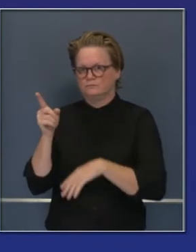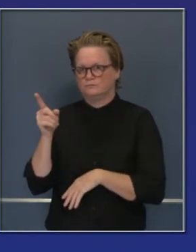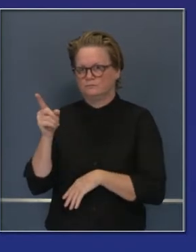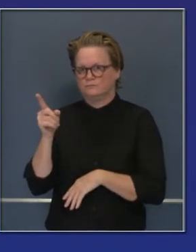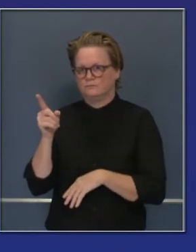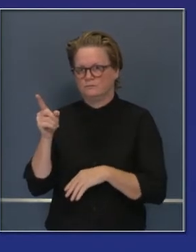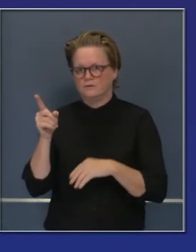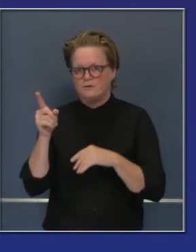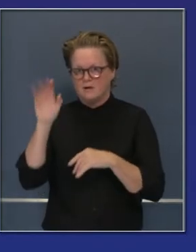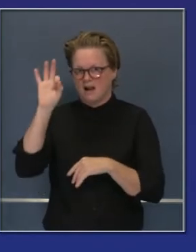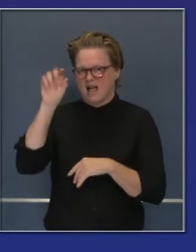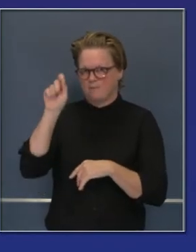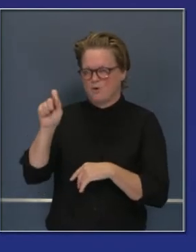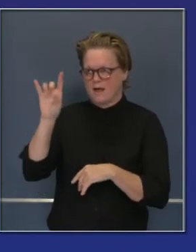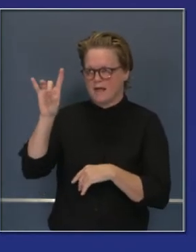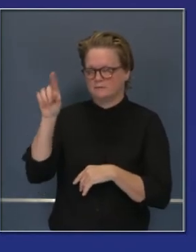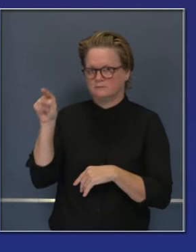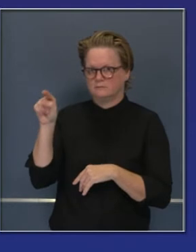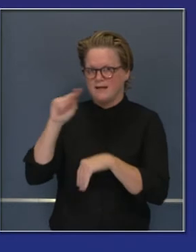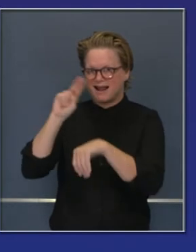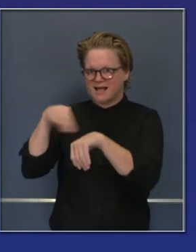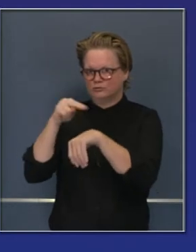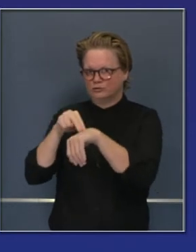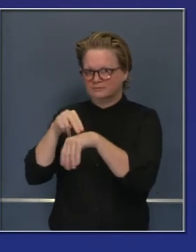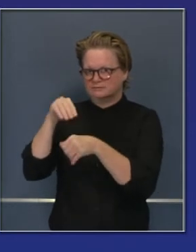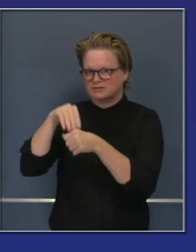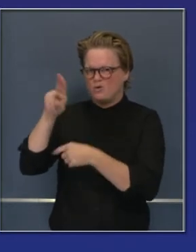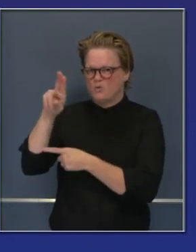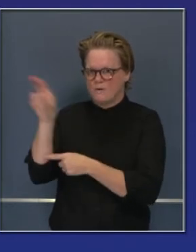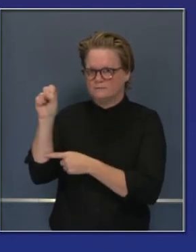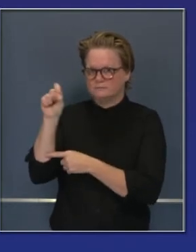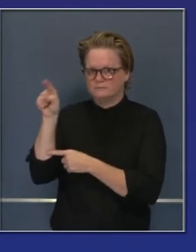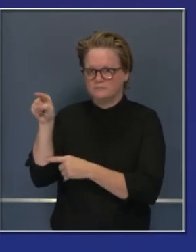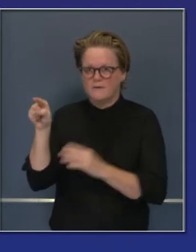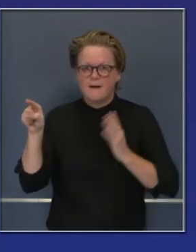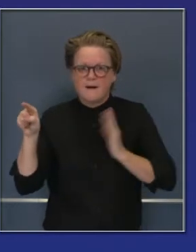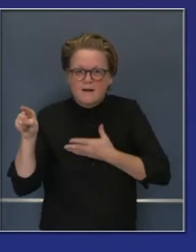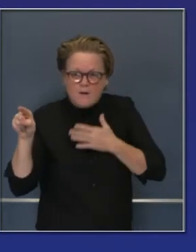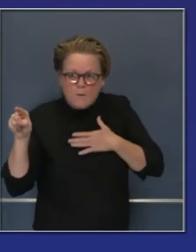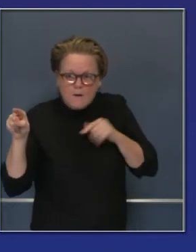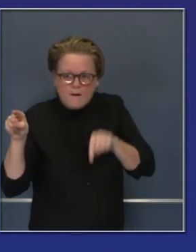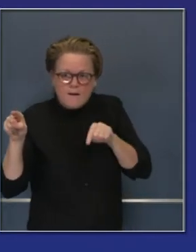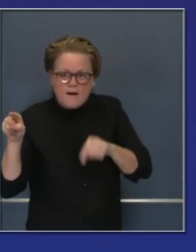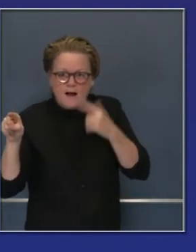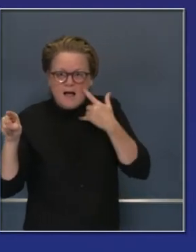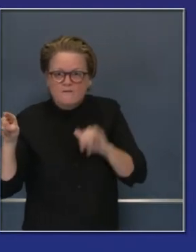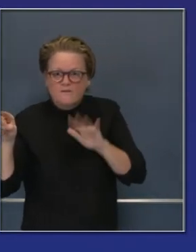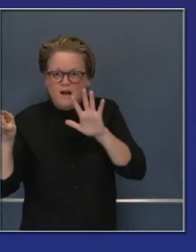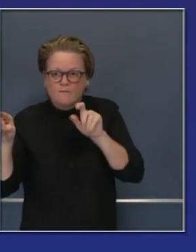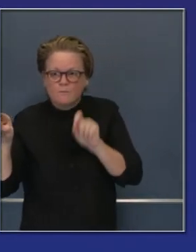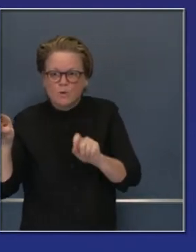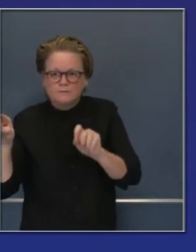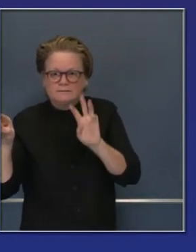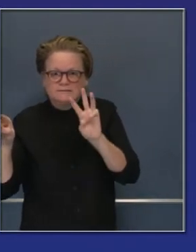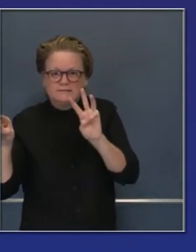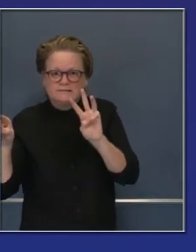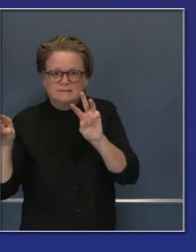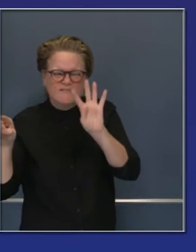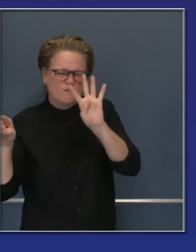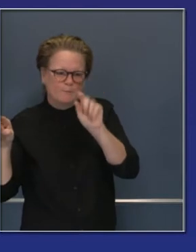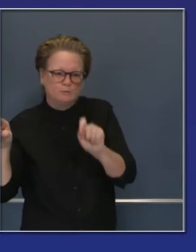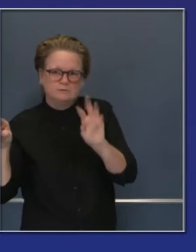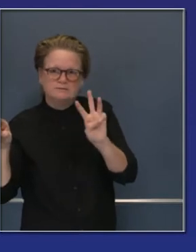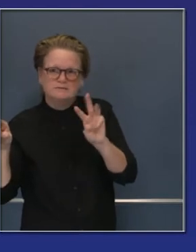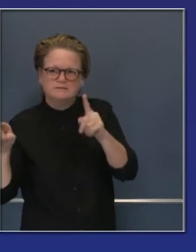fue expedido en el periodo de los últimos 7 días. 9.8%. California 4.6%. Pero no se deje